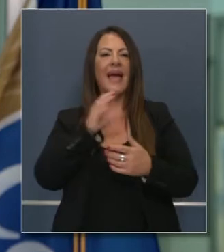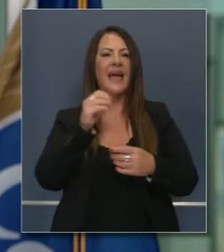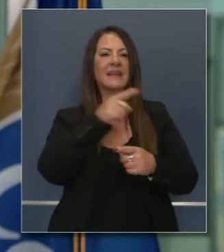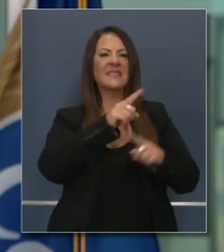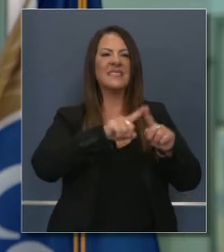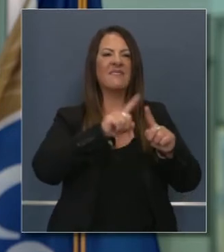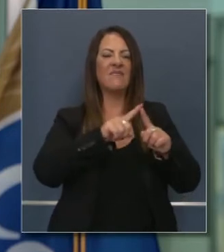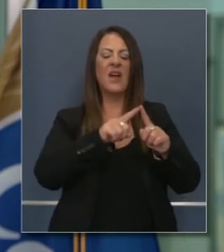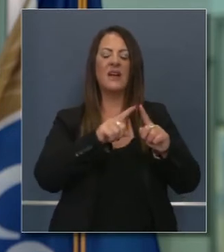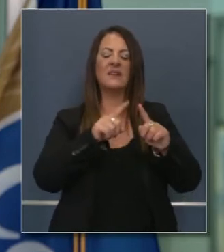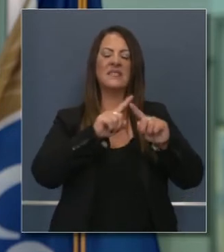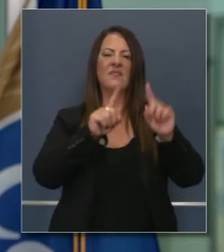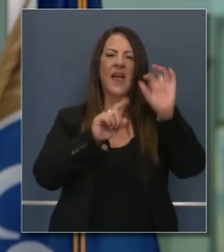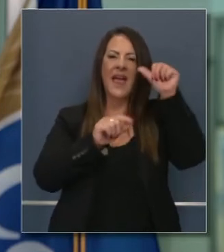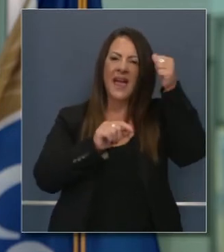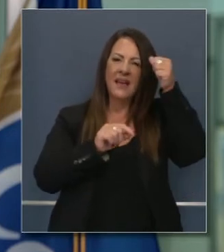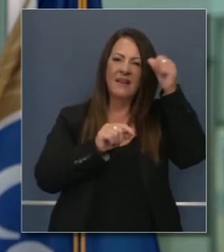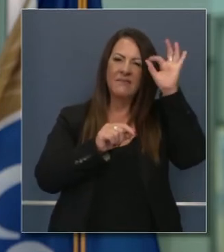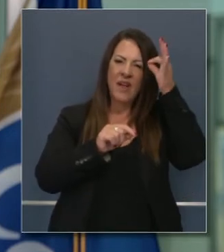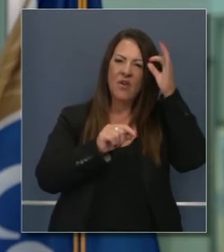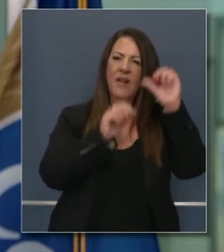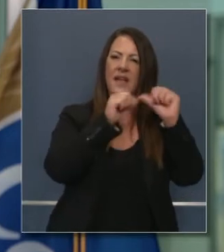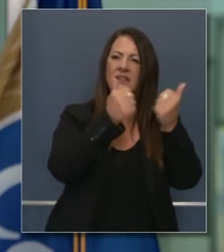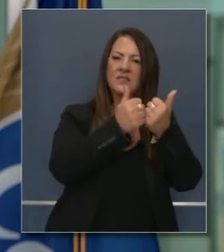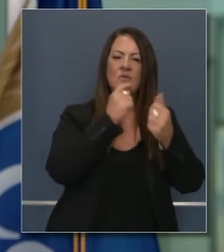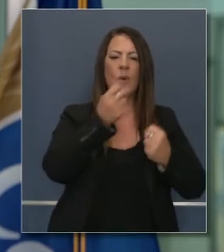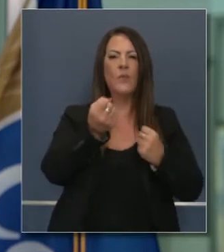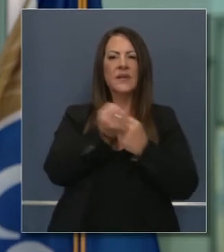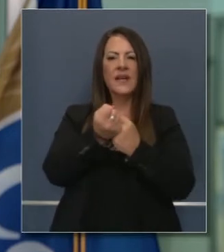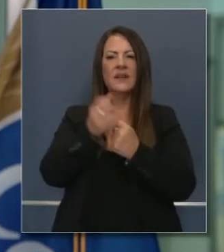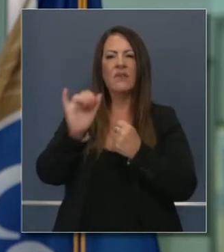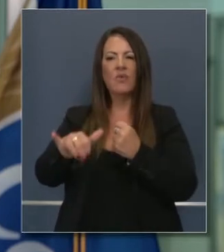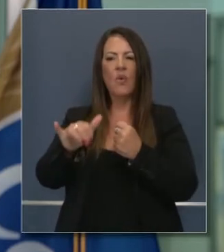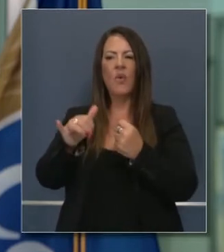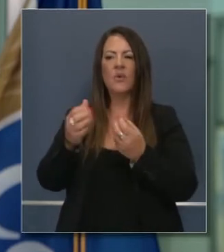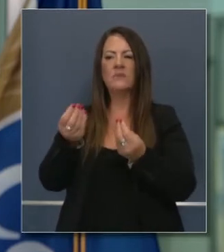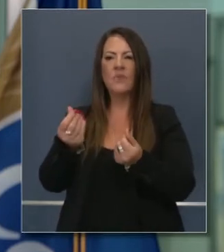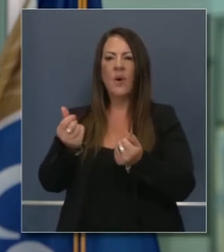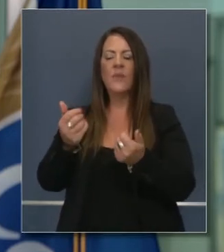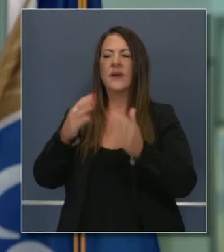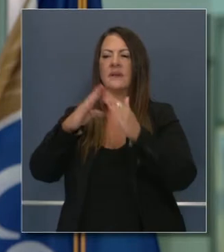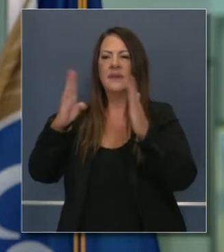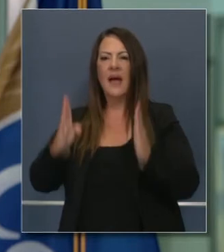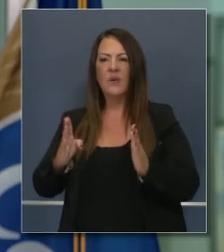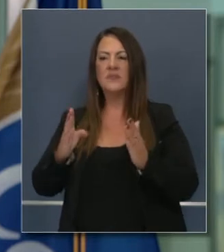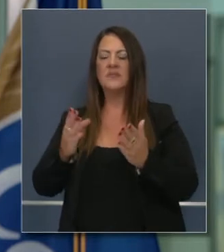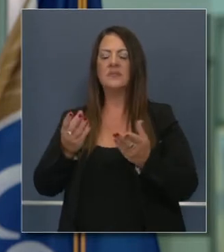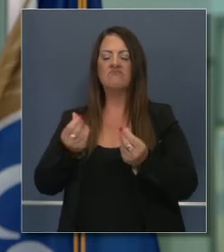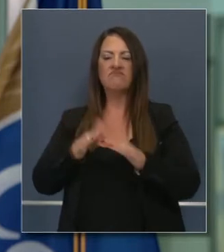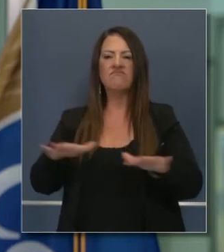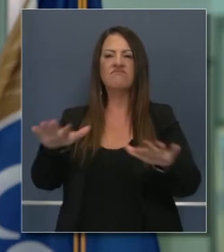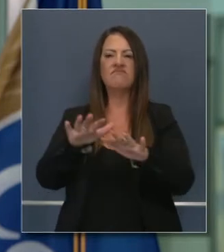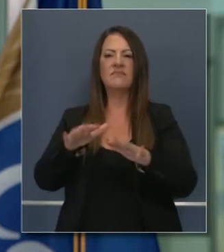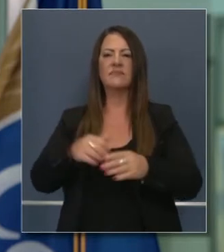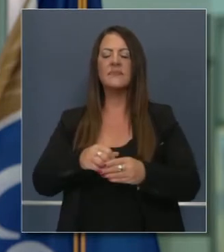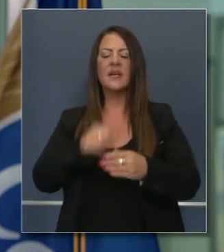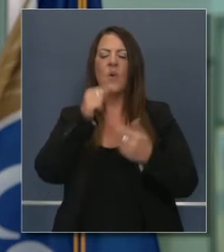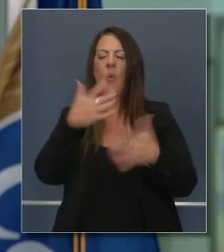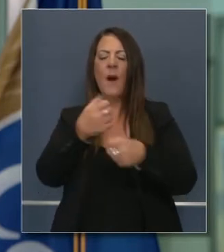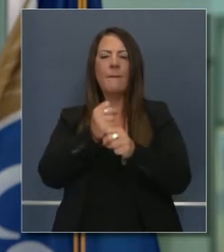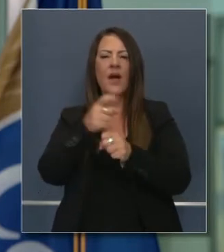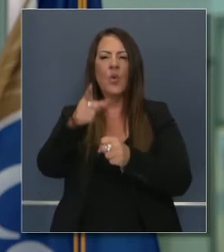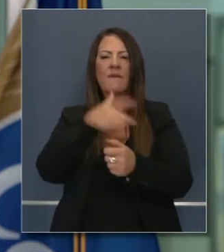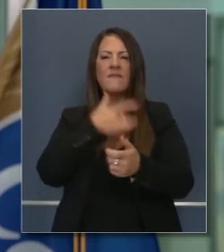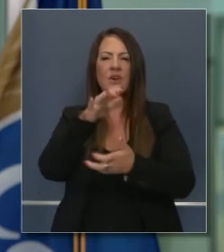nuestra asistencia a hipotecas y a dueños de viviendas están protegidos en esta nueva